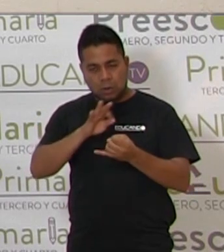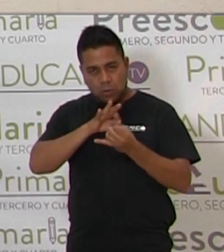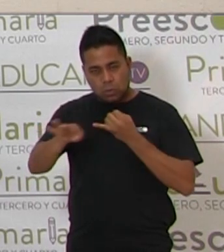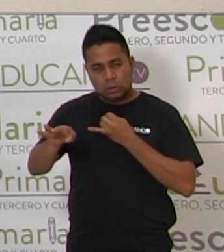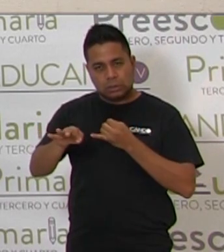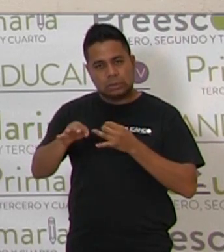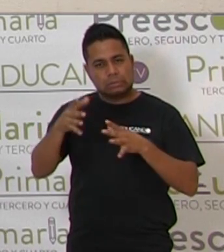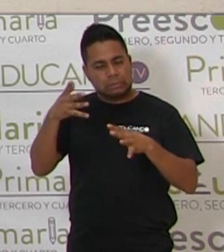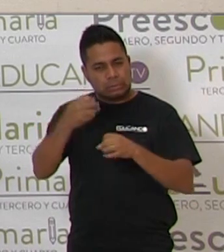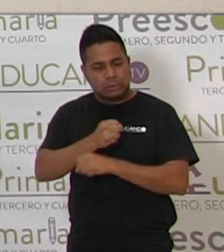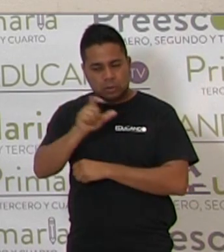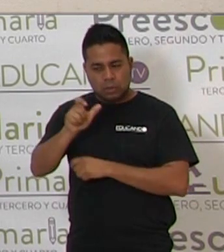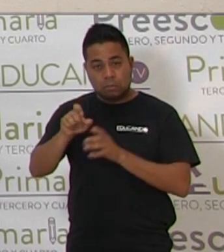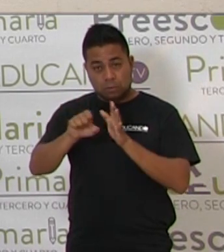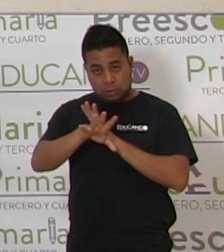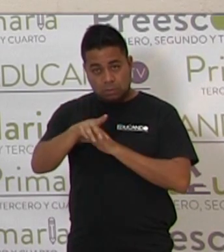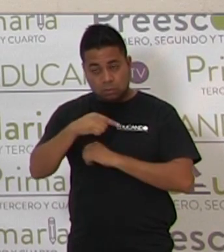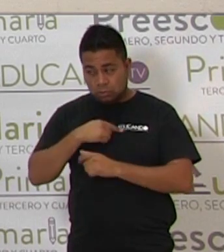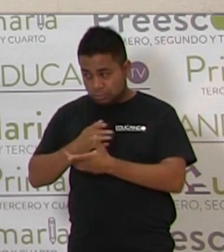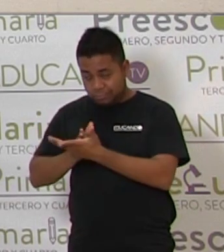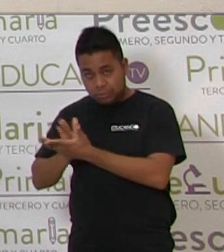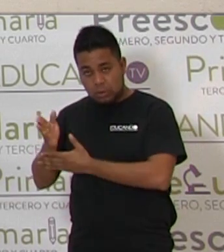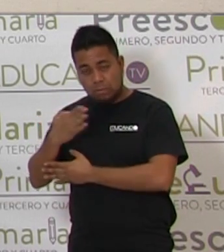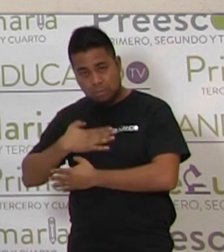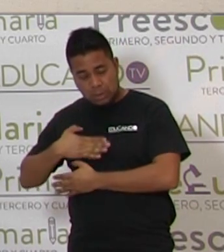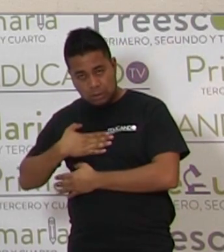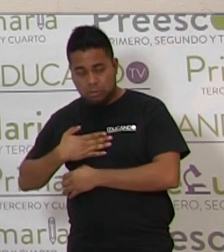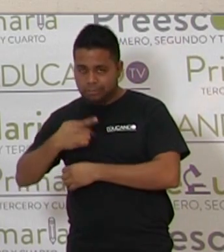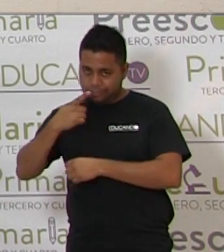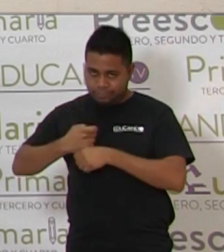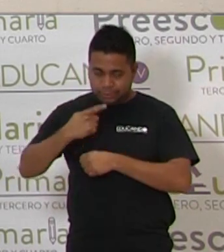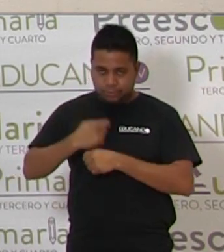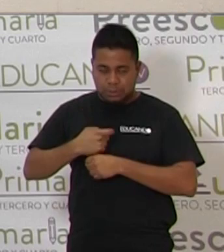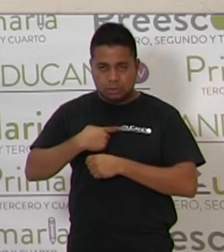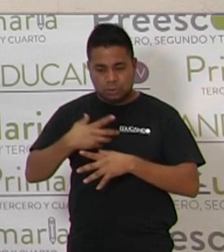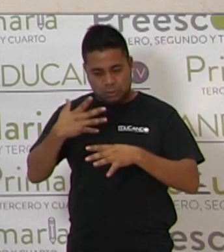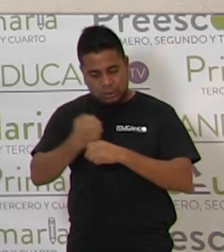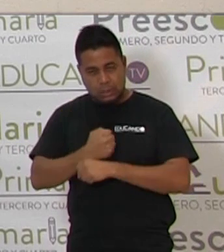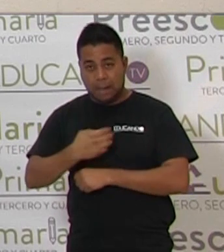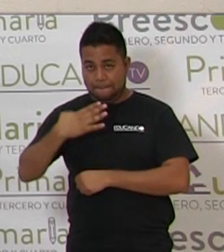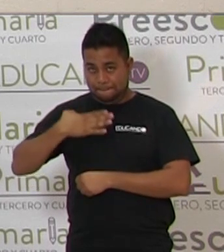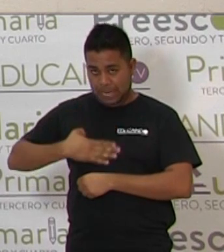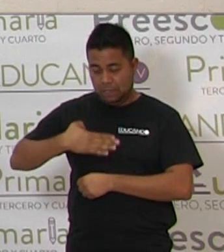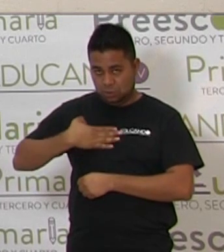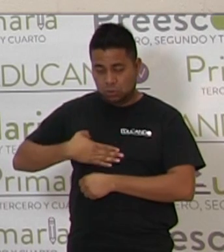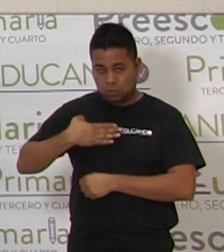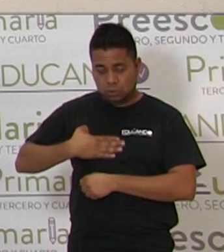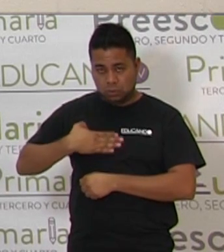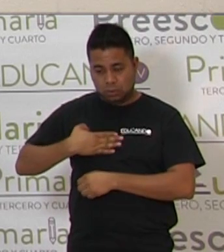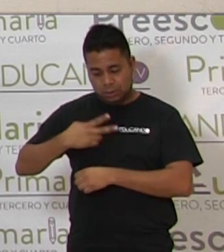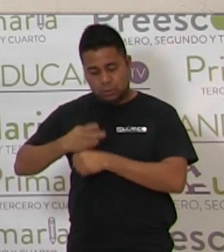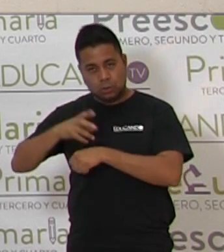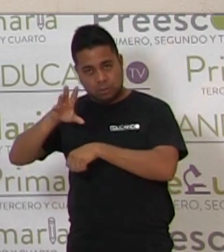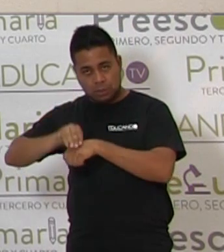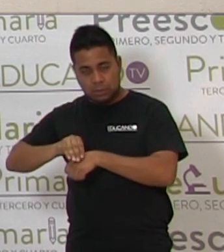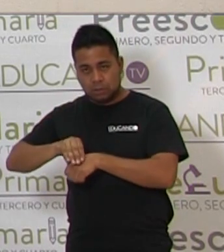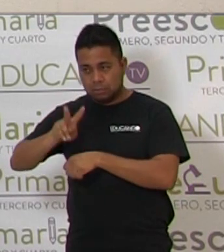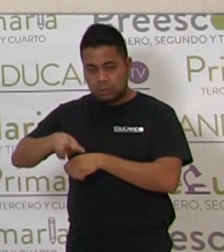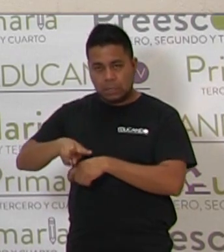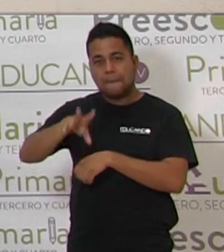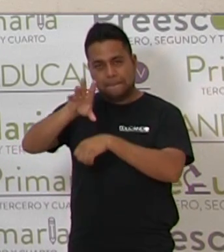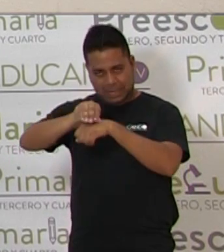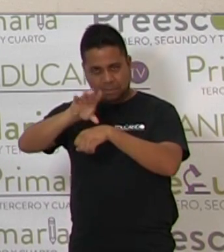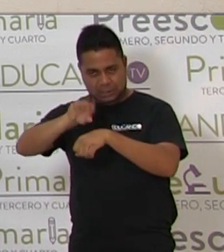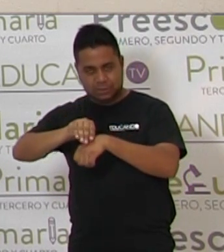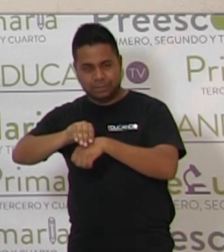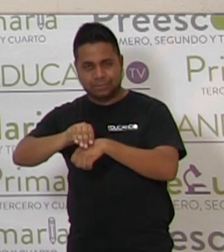la última que vimos, cuando quiero pedir permiso para ir al baño, primero digo baño y permiso. Permiso, si es